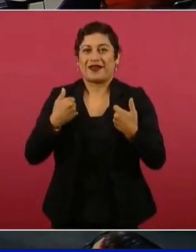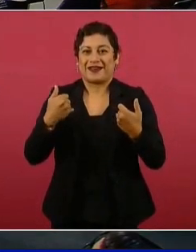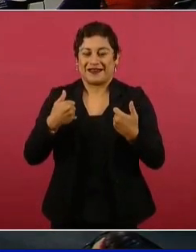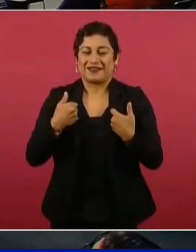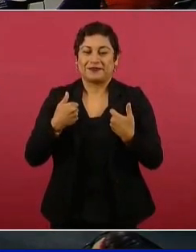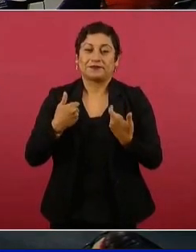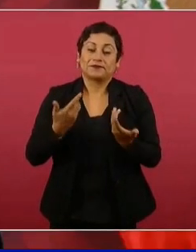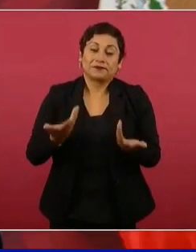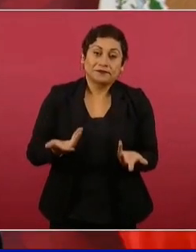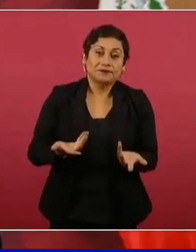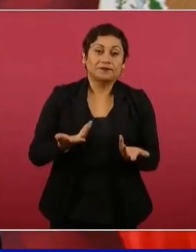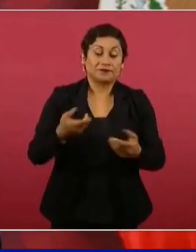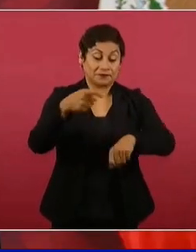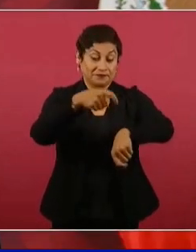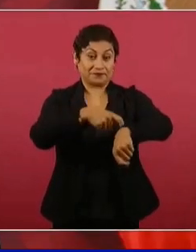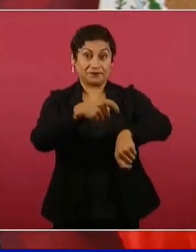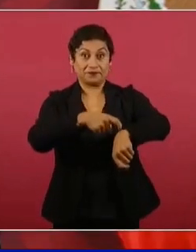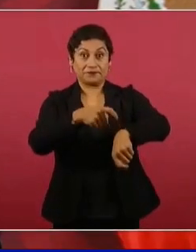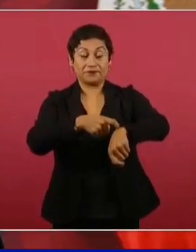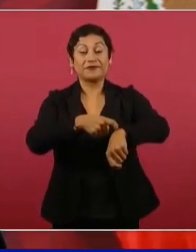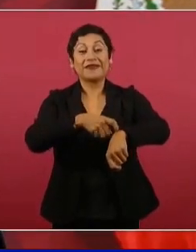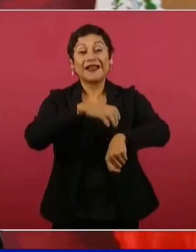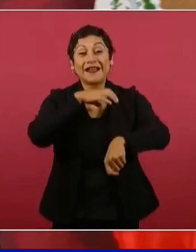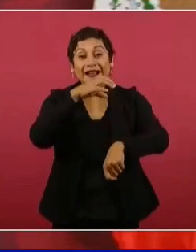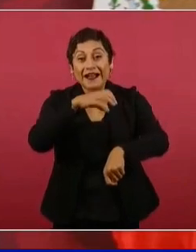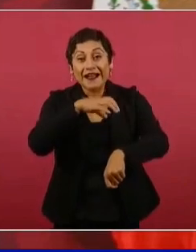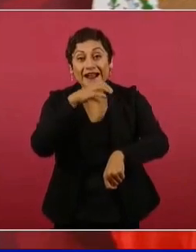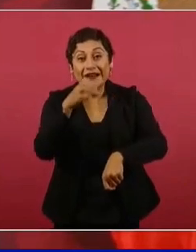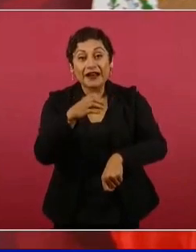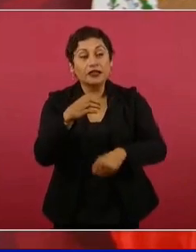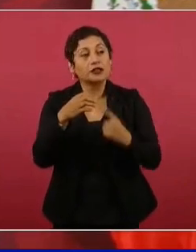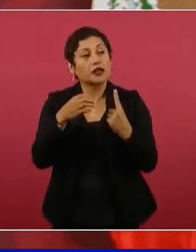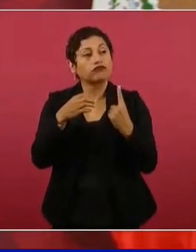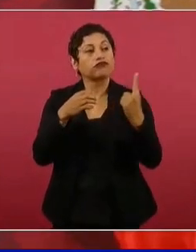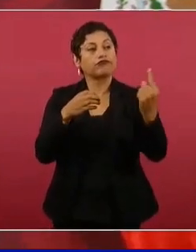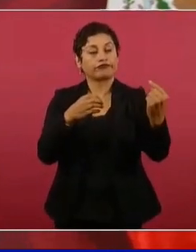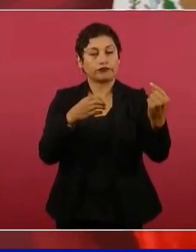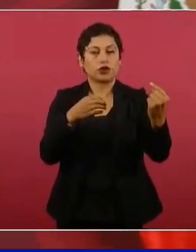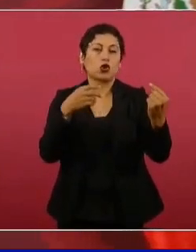descansar, ahí en su hacienda, Guadalupe.